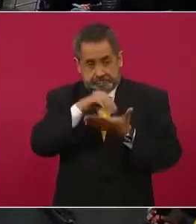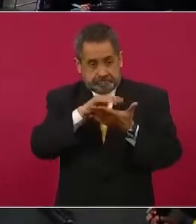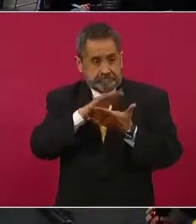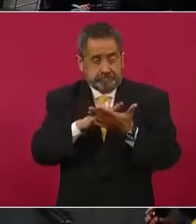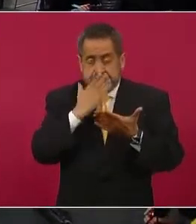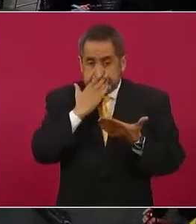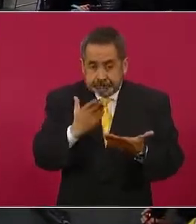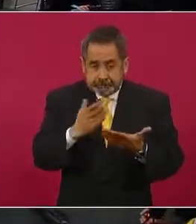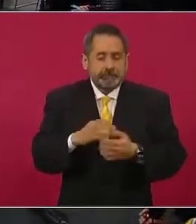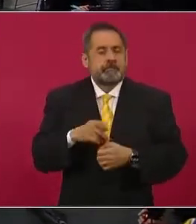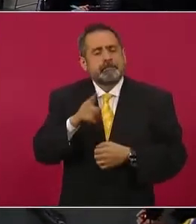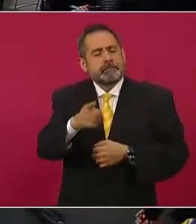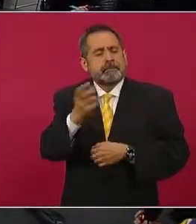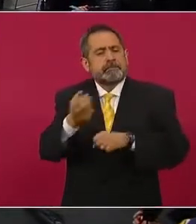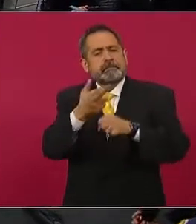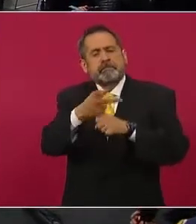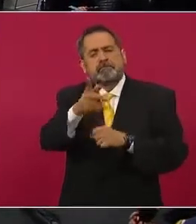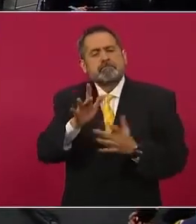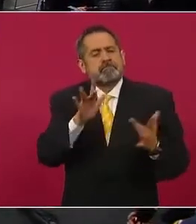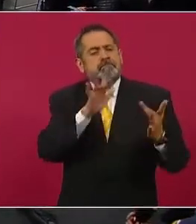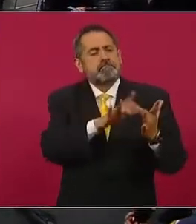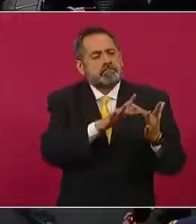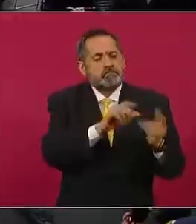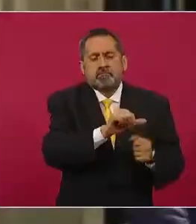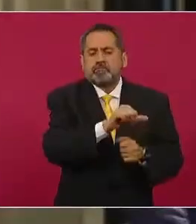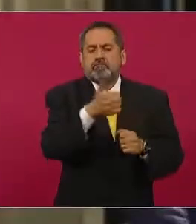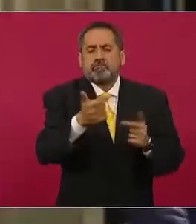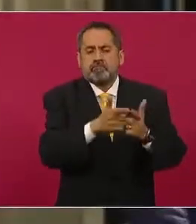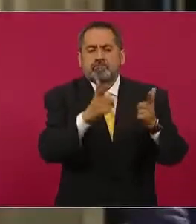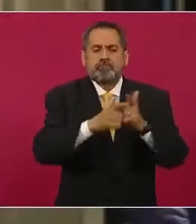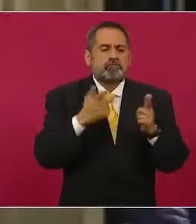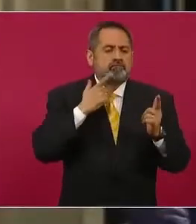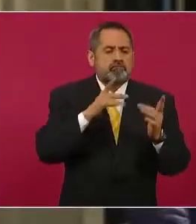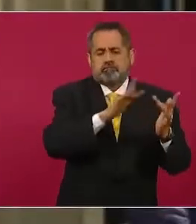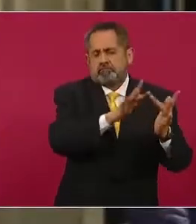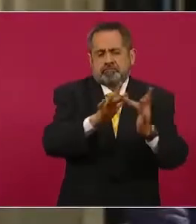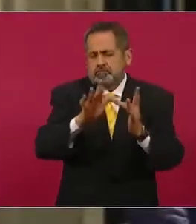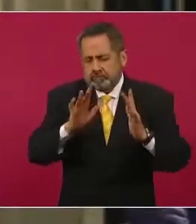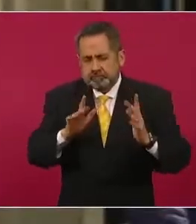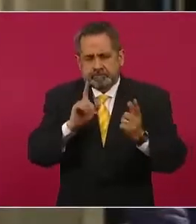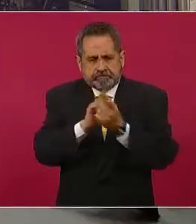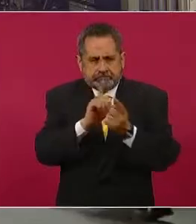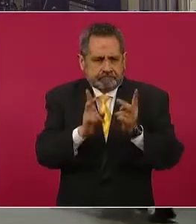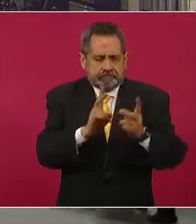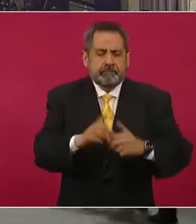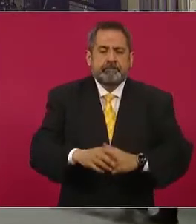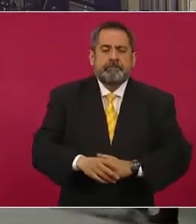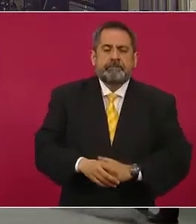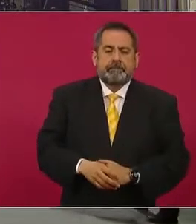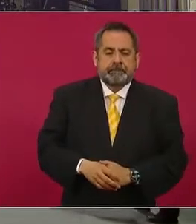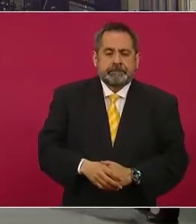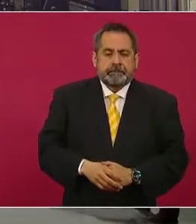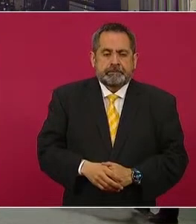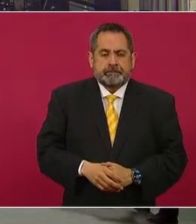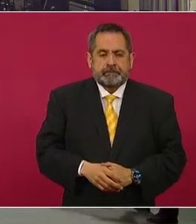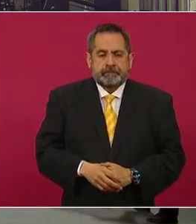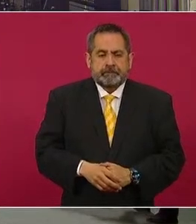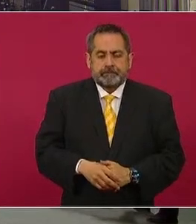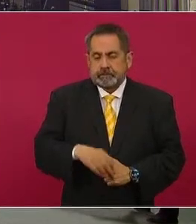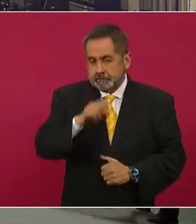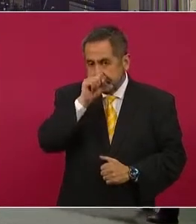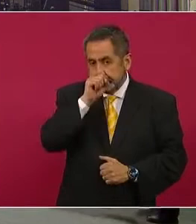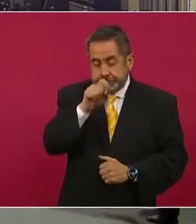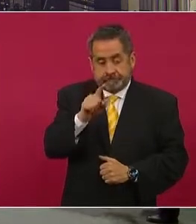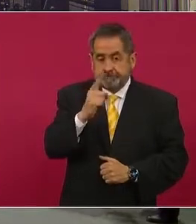también, secretario, si ha tenido acercamiento con otros partidos políticos de cualquier color. Gracias. Bueno, antes que nada